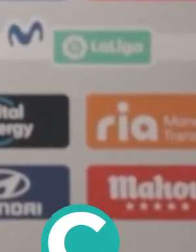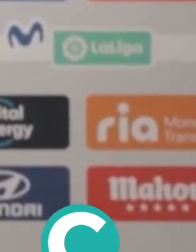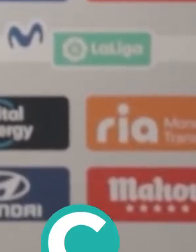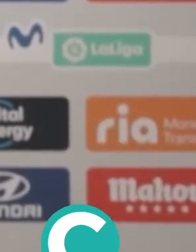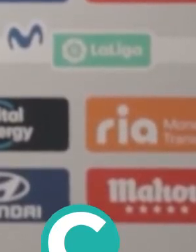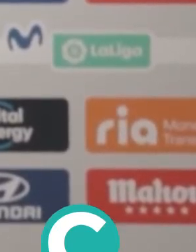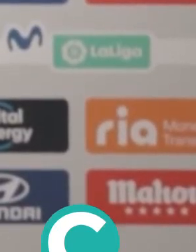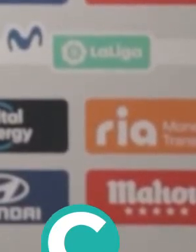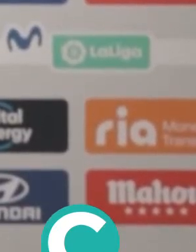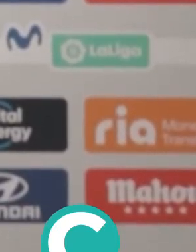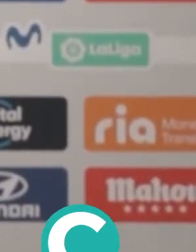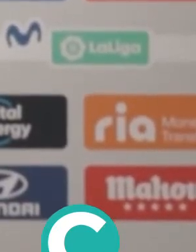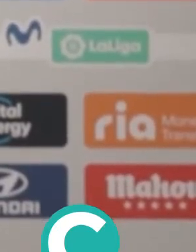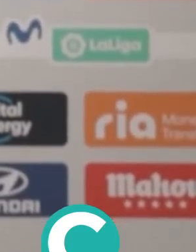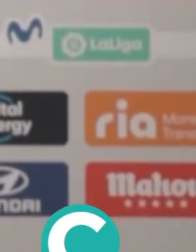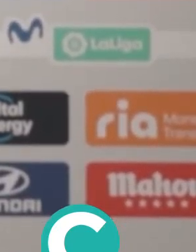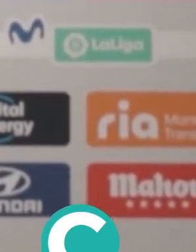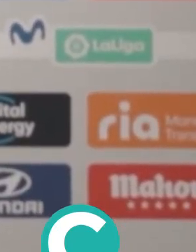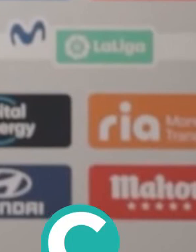que es lo que vimos hoy.